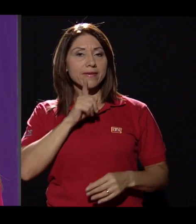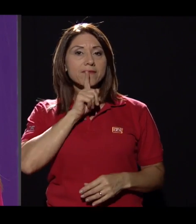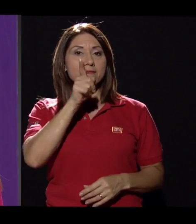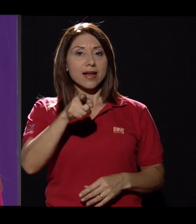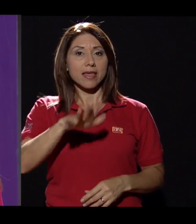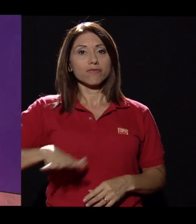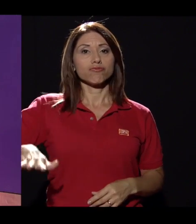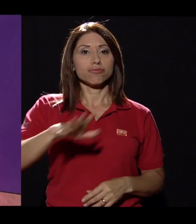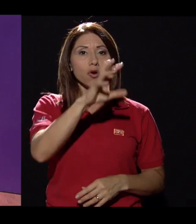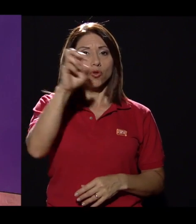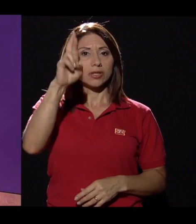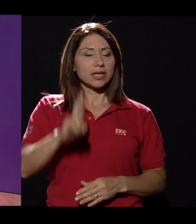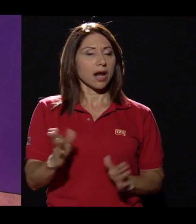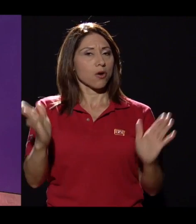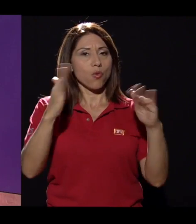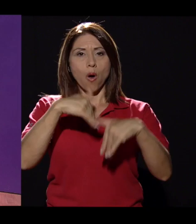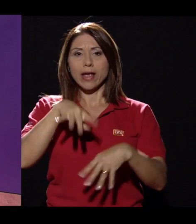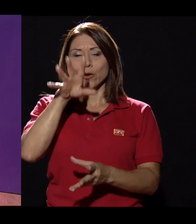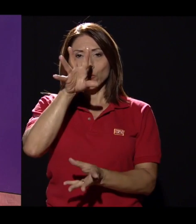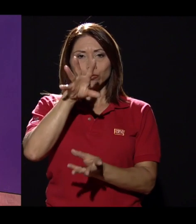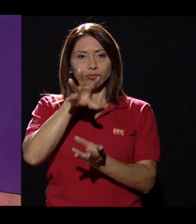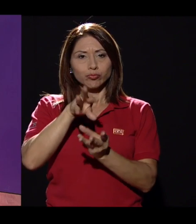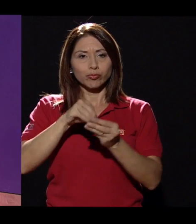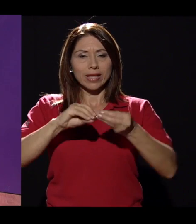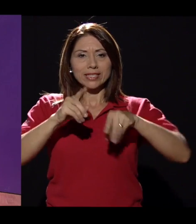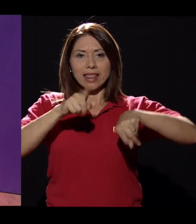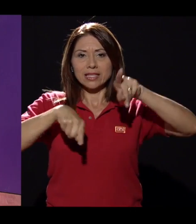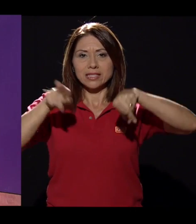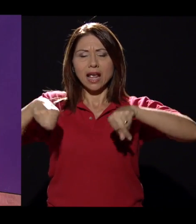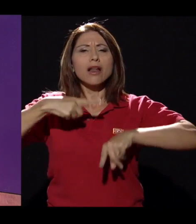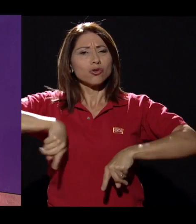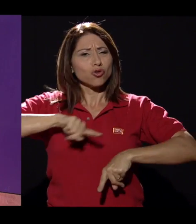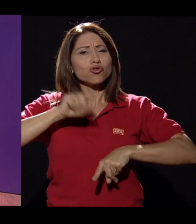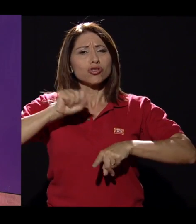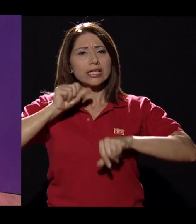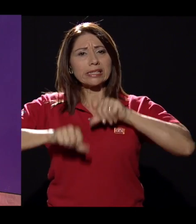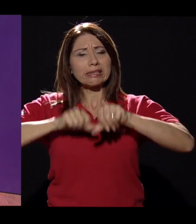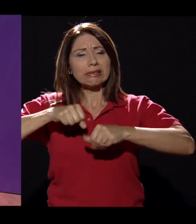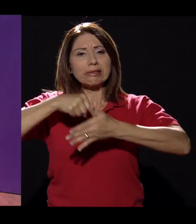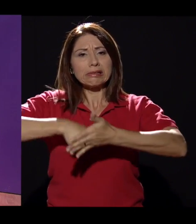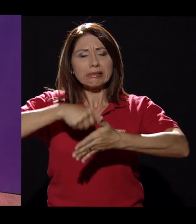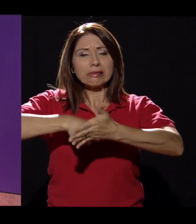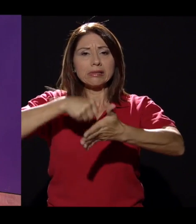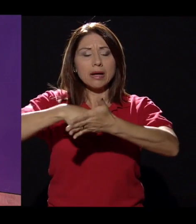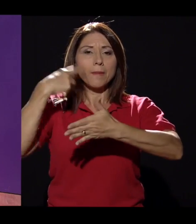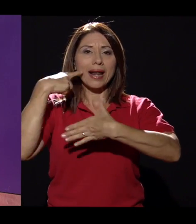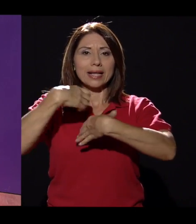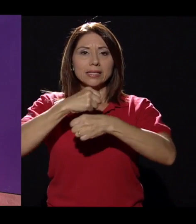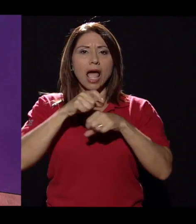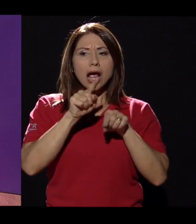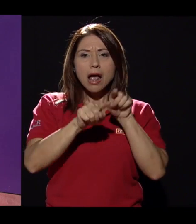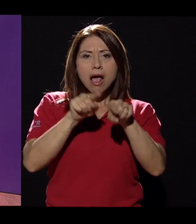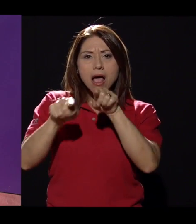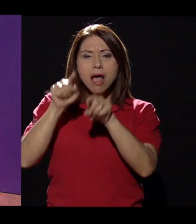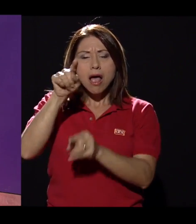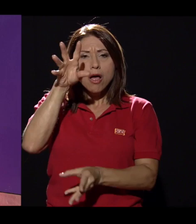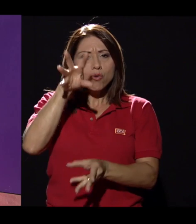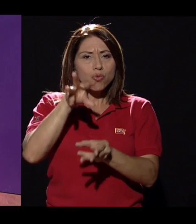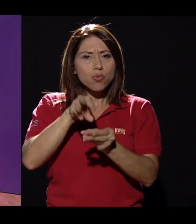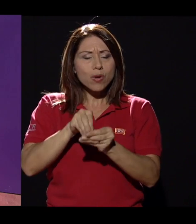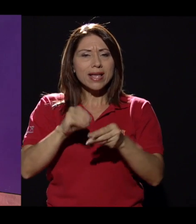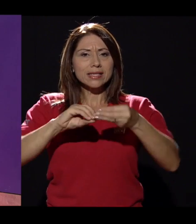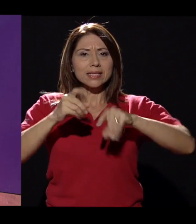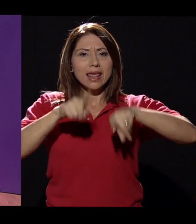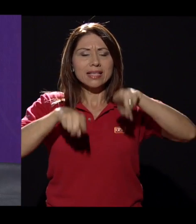Ok, en realidad en Costa Rica no hay estadísticas, ¿verdad? Nosotros hemos luchado mucho porque se hagan las estadísticas, pero en realidad es bien